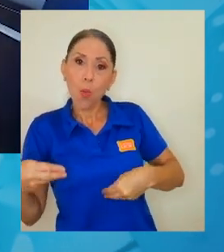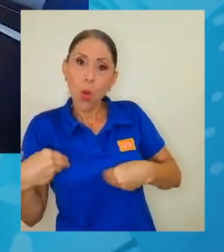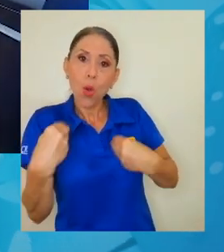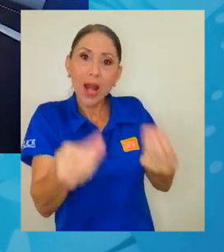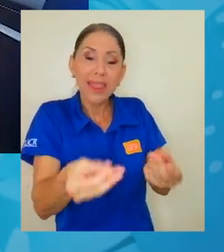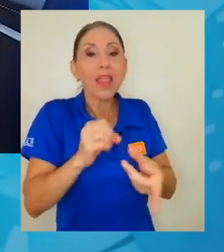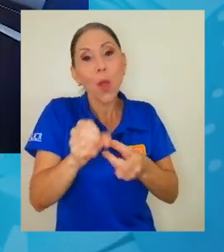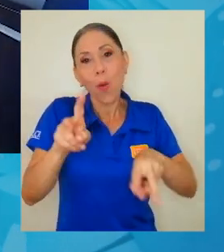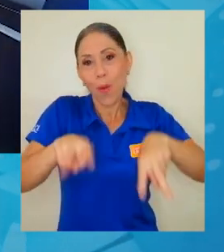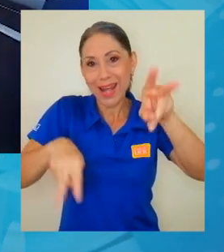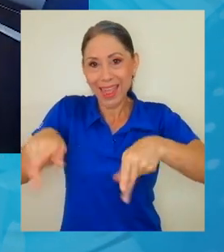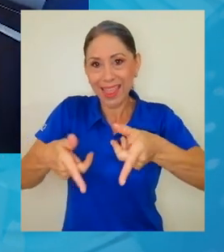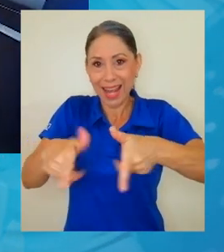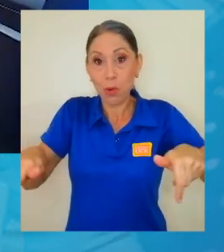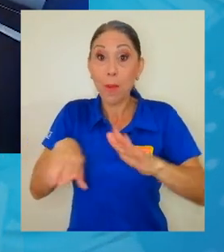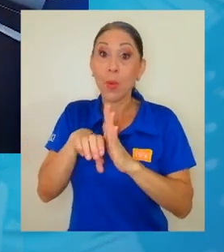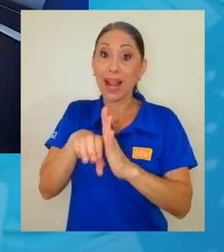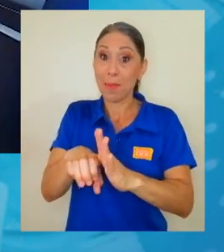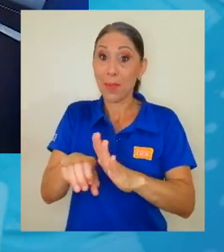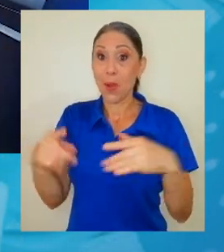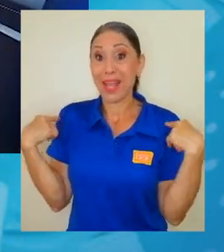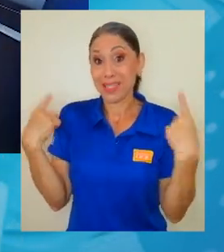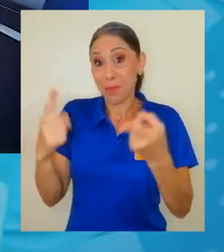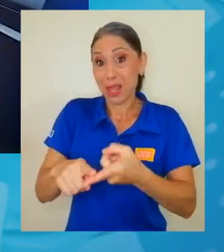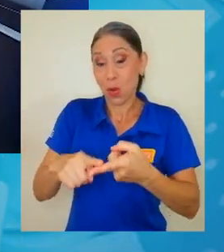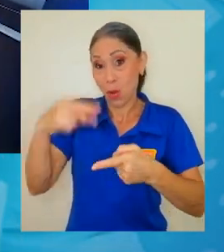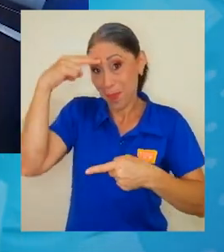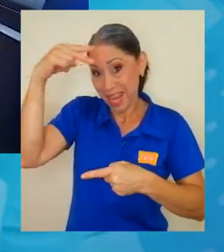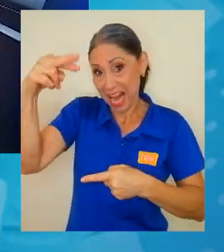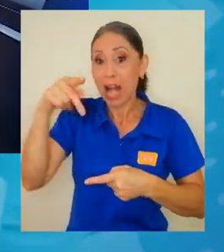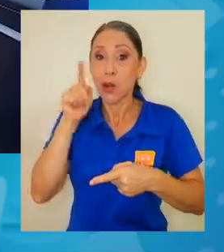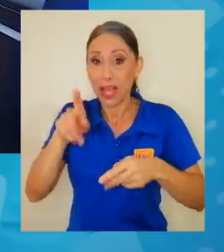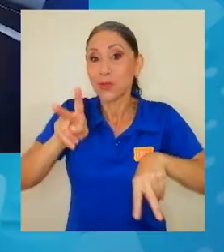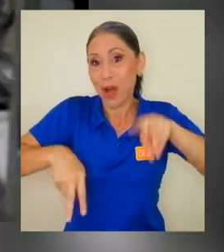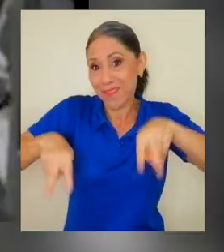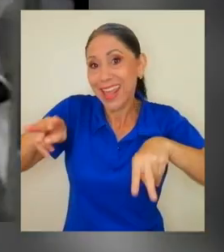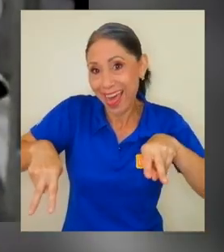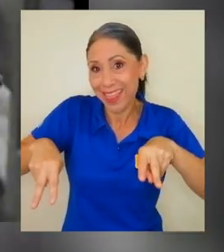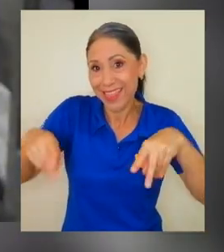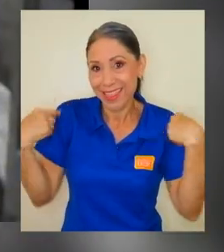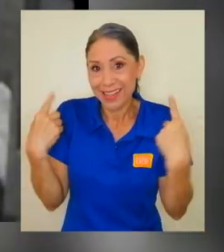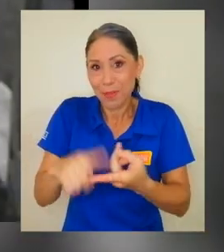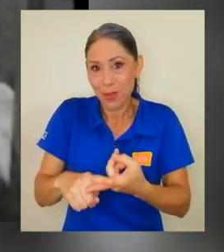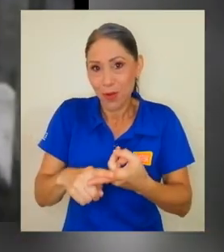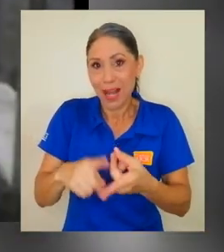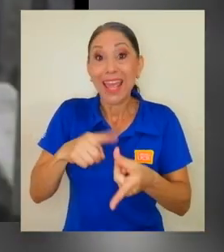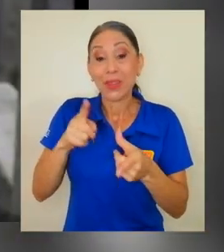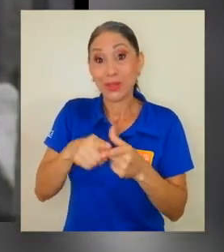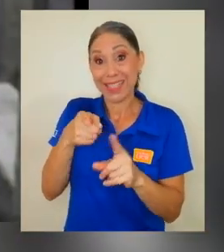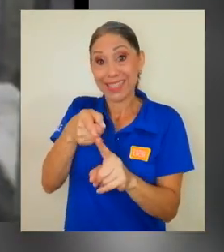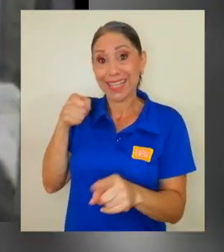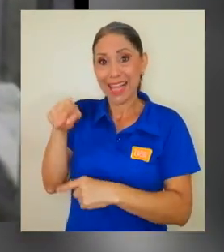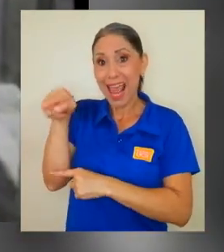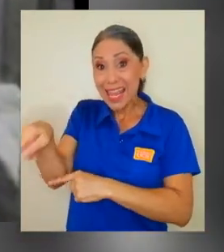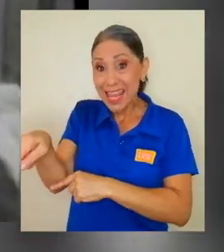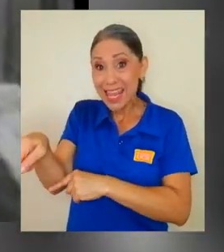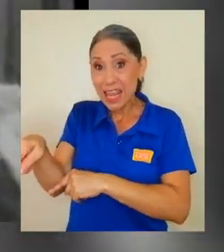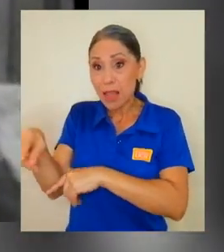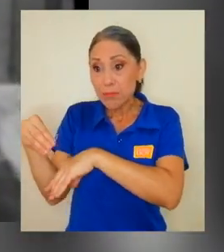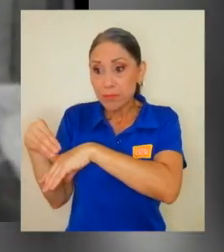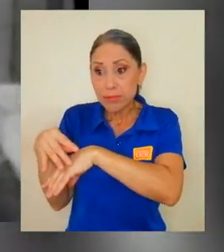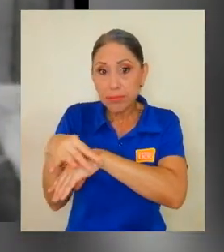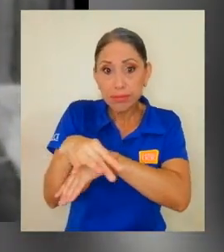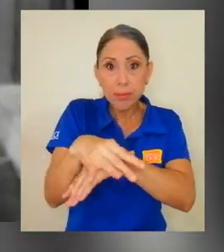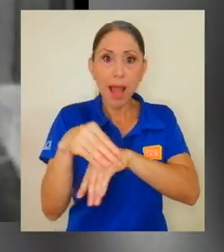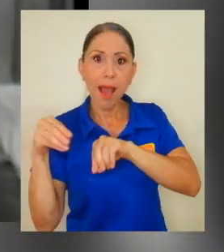este caso, por ejemplo, el español mexicano, que es una variedad de lengua del español, y que de ahí vienen a